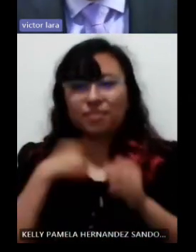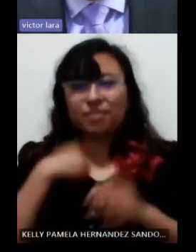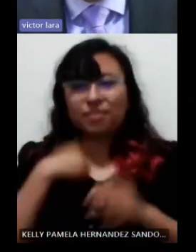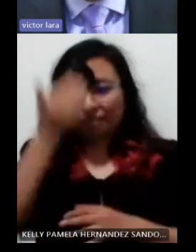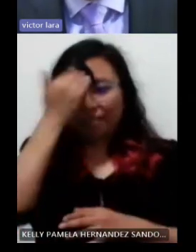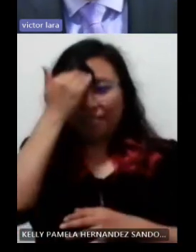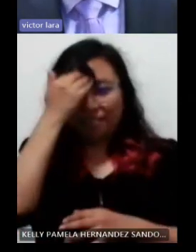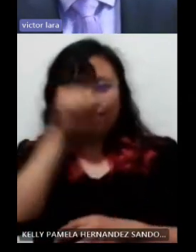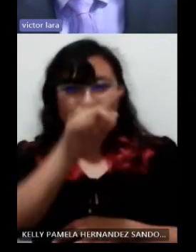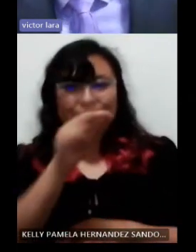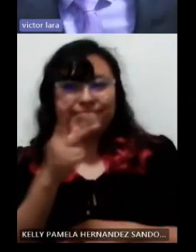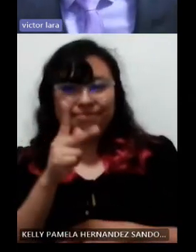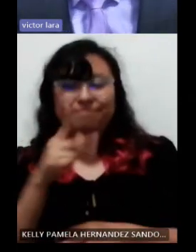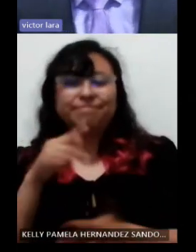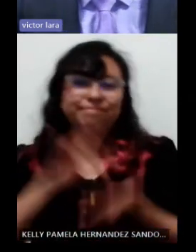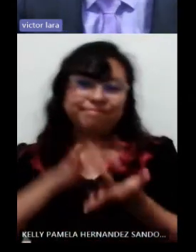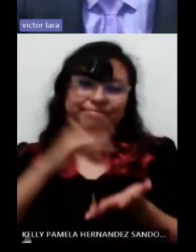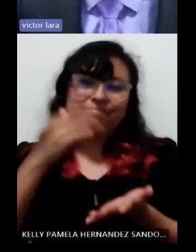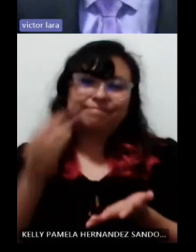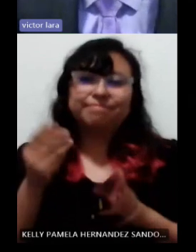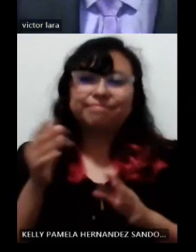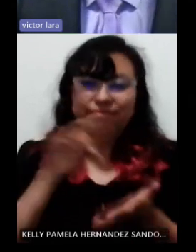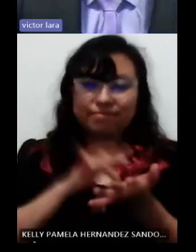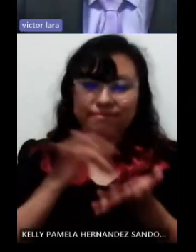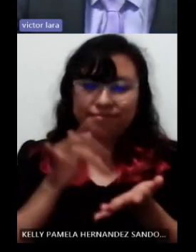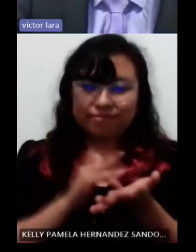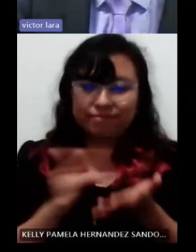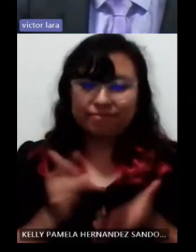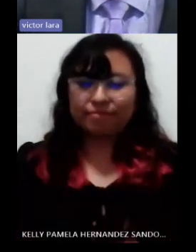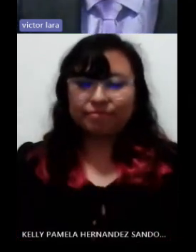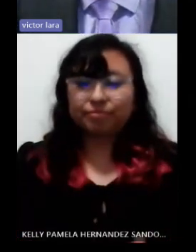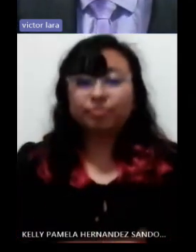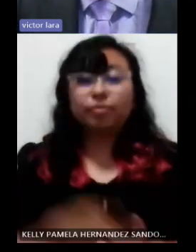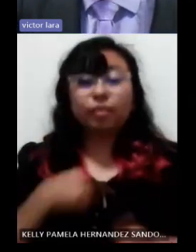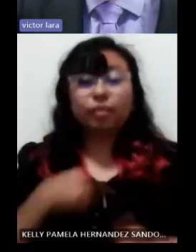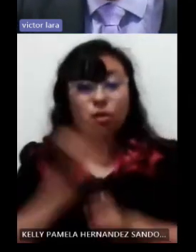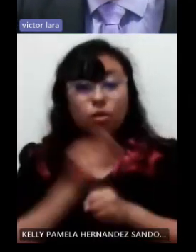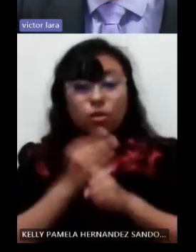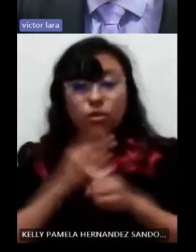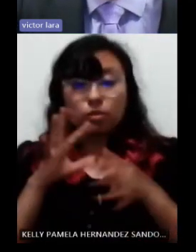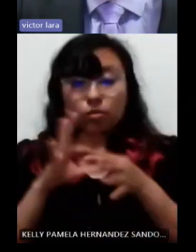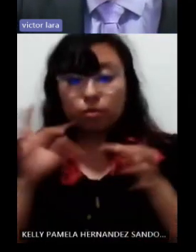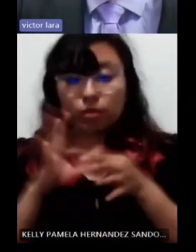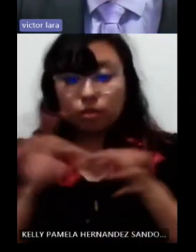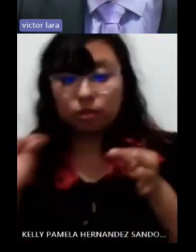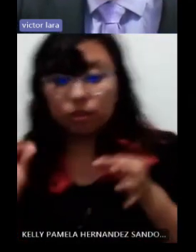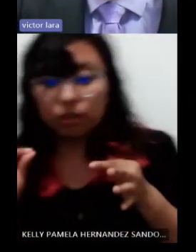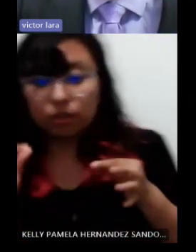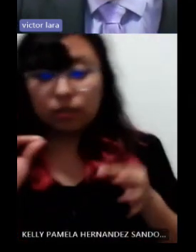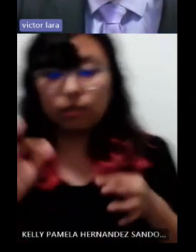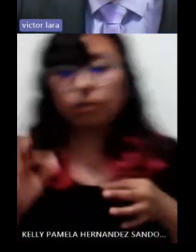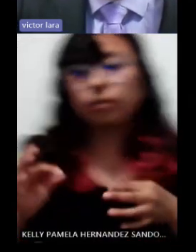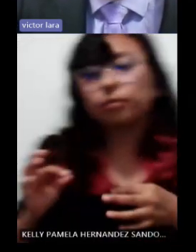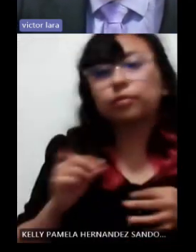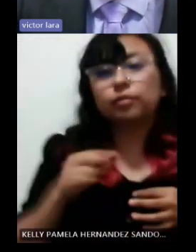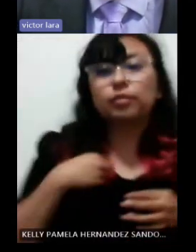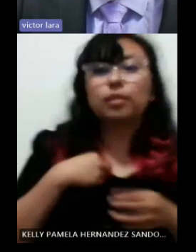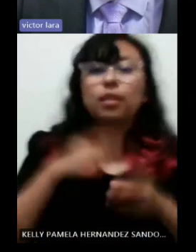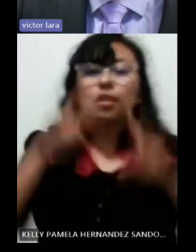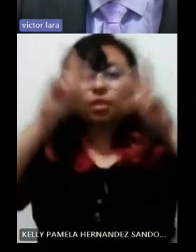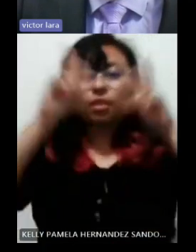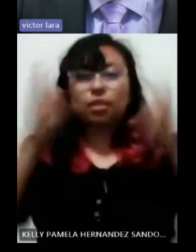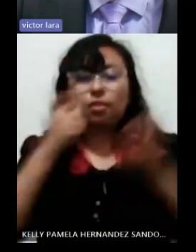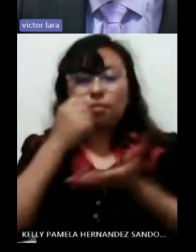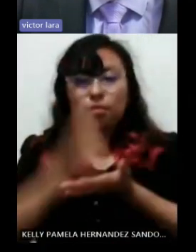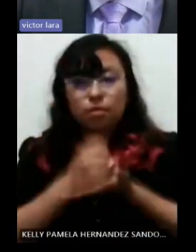conocerla, así que muchísimas gracias a ella y su familia. Bueno, pues vamos a platicar un poco de la parte de la rehabilitación visual y